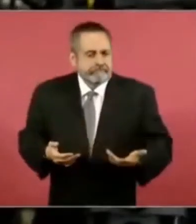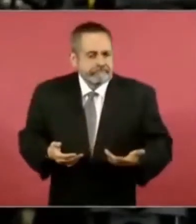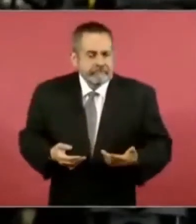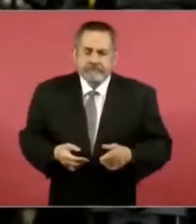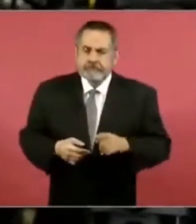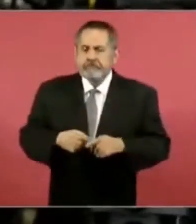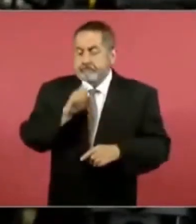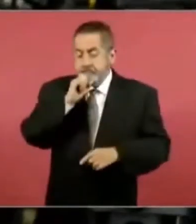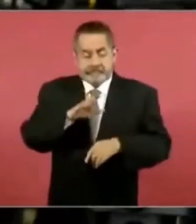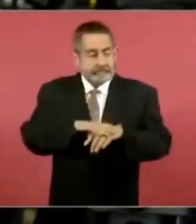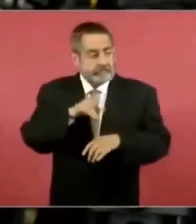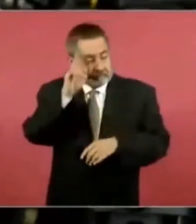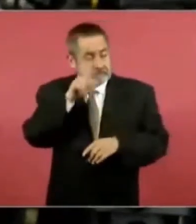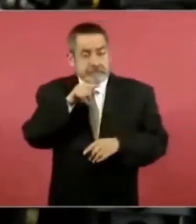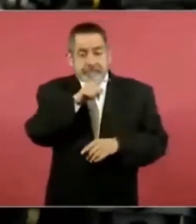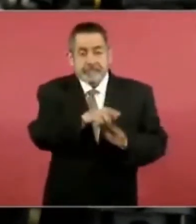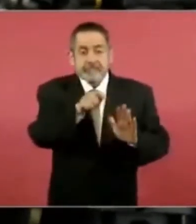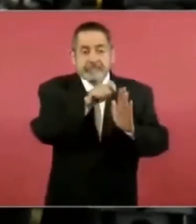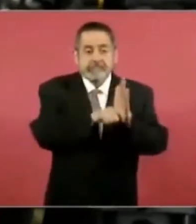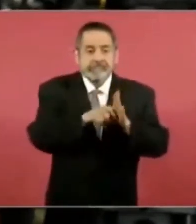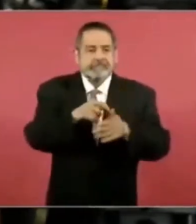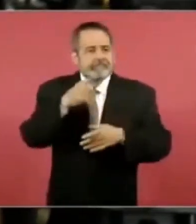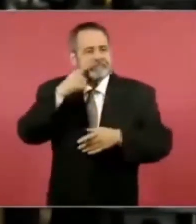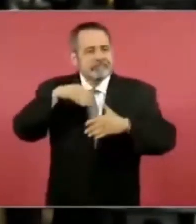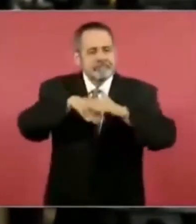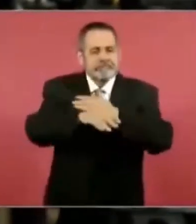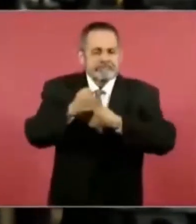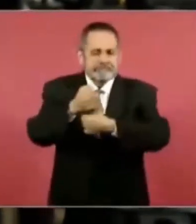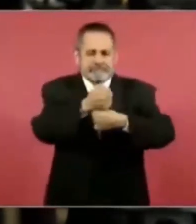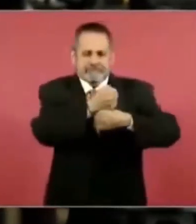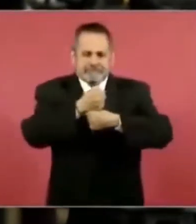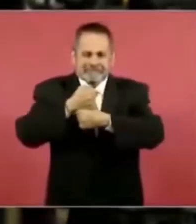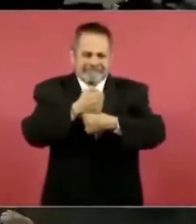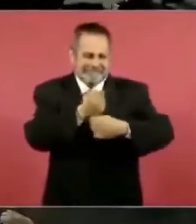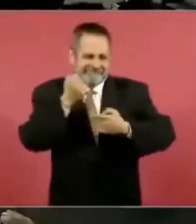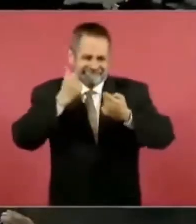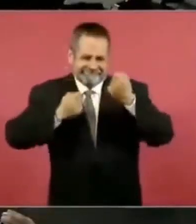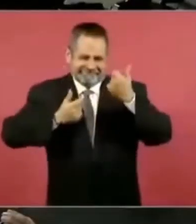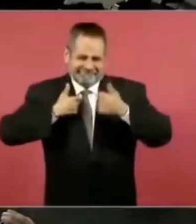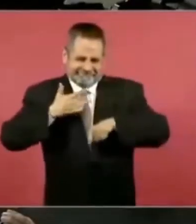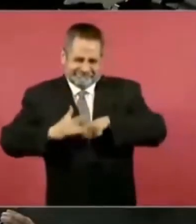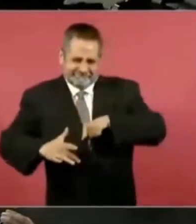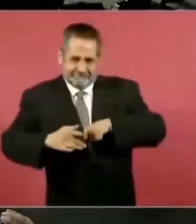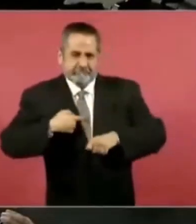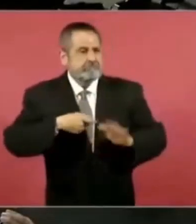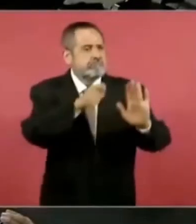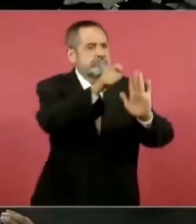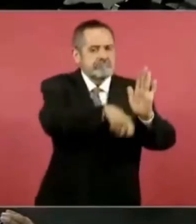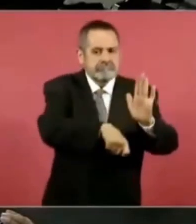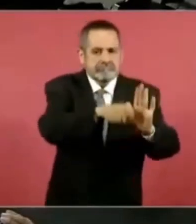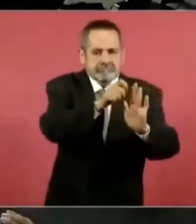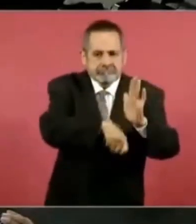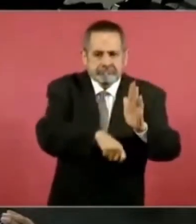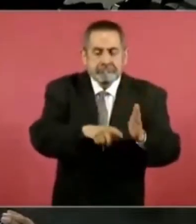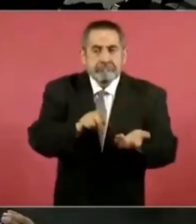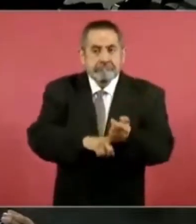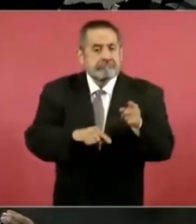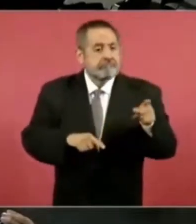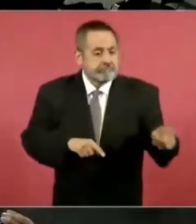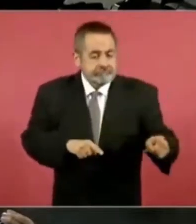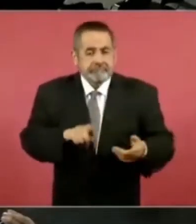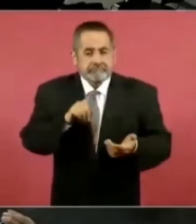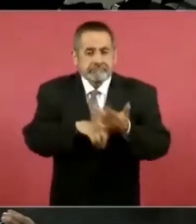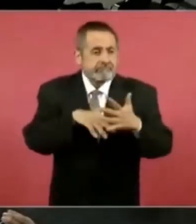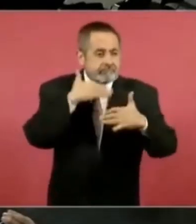más extremos a pagar un table dance. ¿Qué es esto? Un sitio dedicado a trata de personas